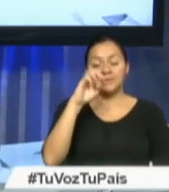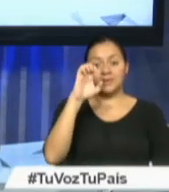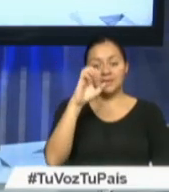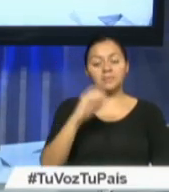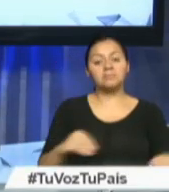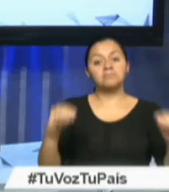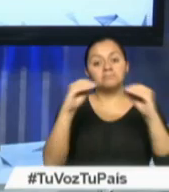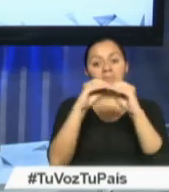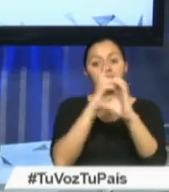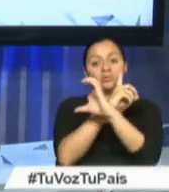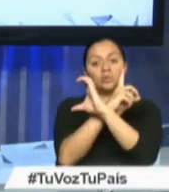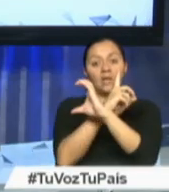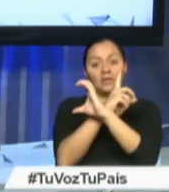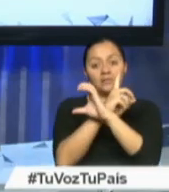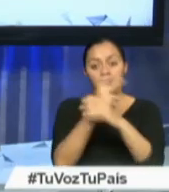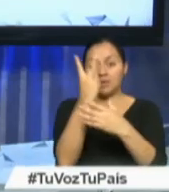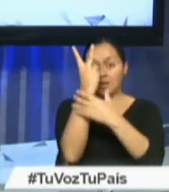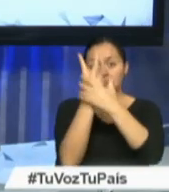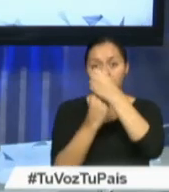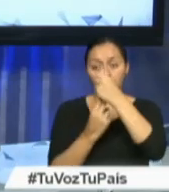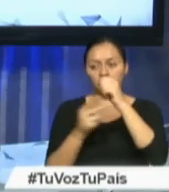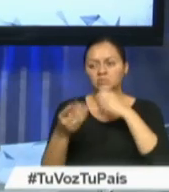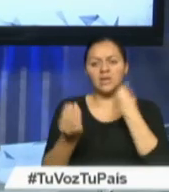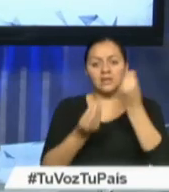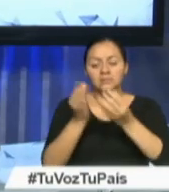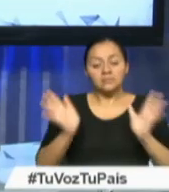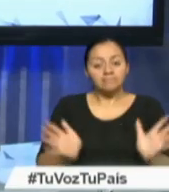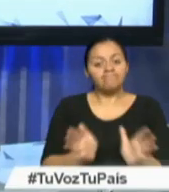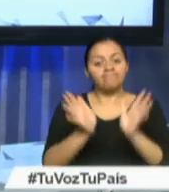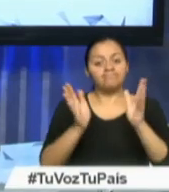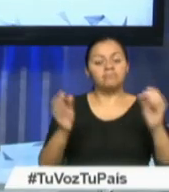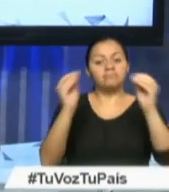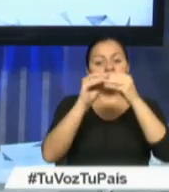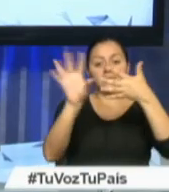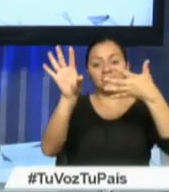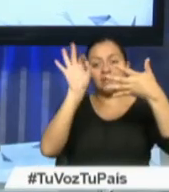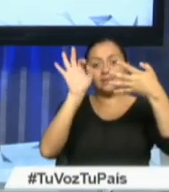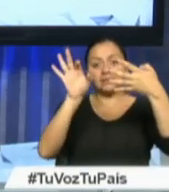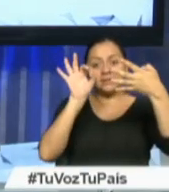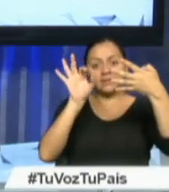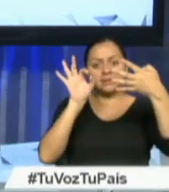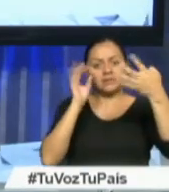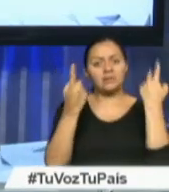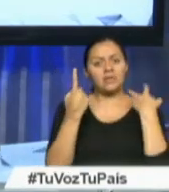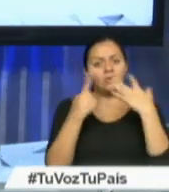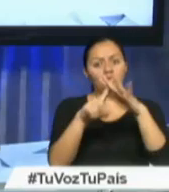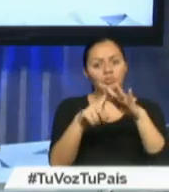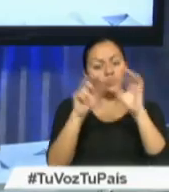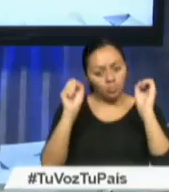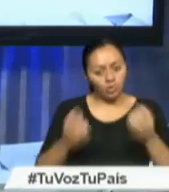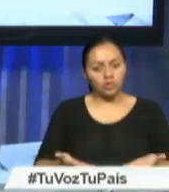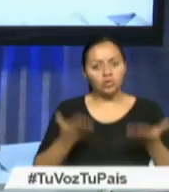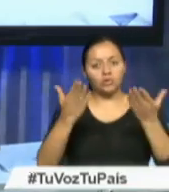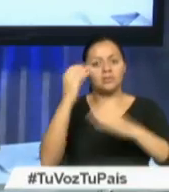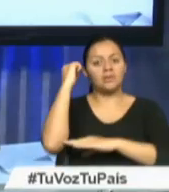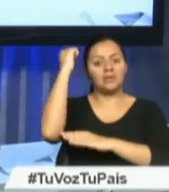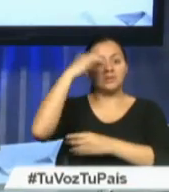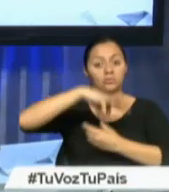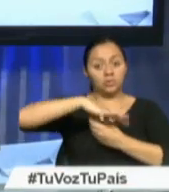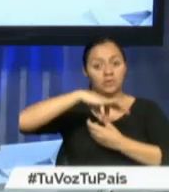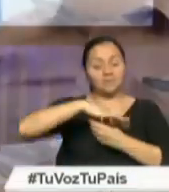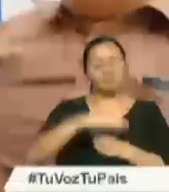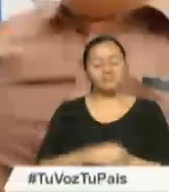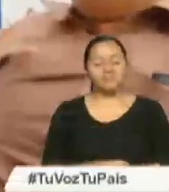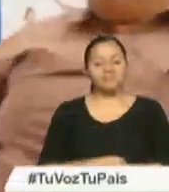y el Consejo Nacional de Igualdad de Discapacidades promueven una serie de alternativas inclusivas para garantizar su derecho al sufragio.